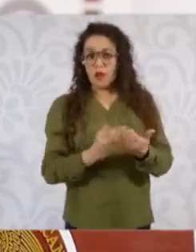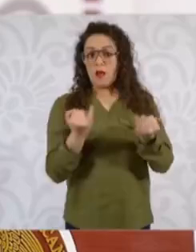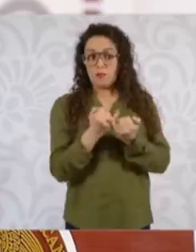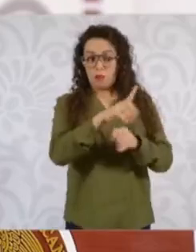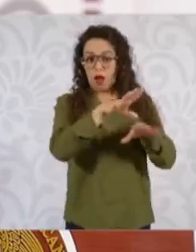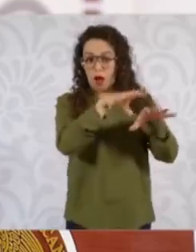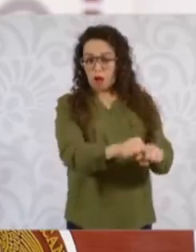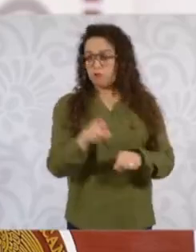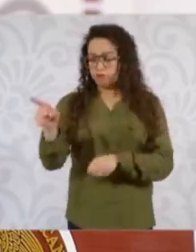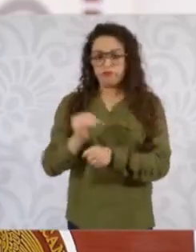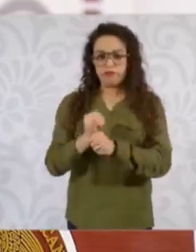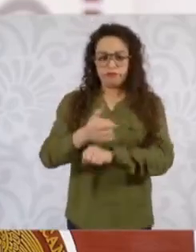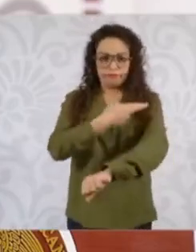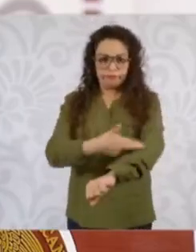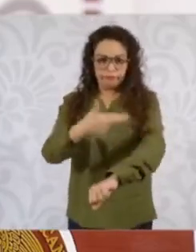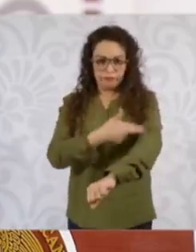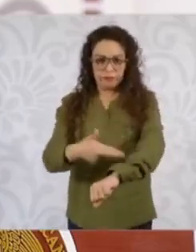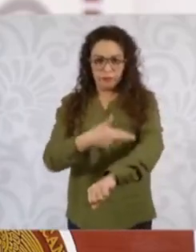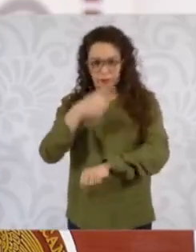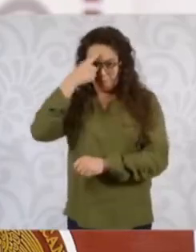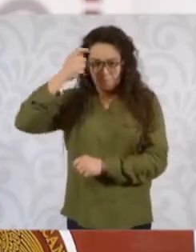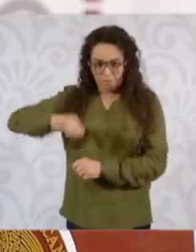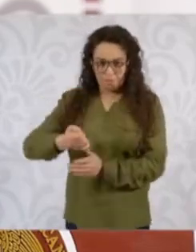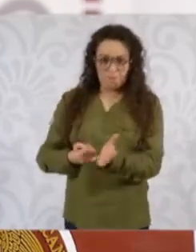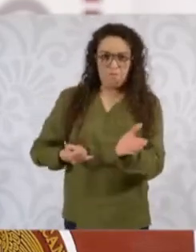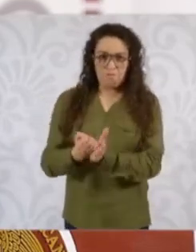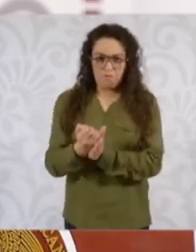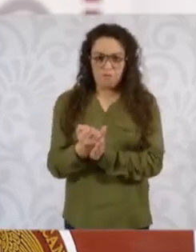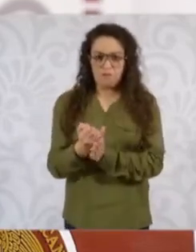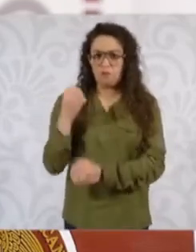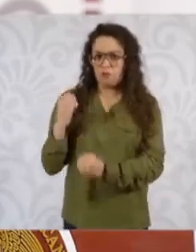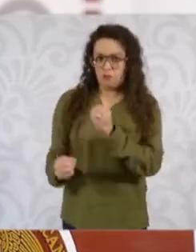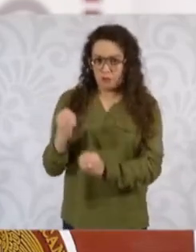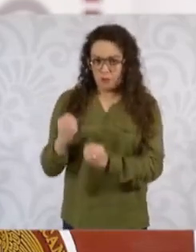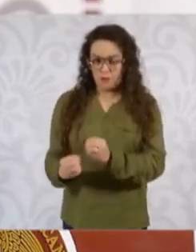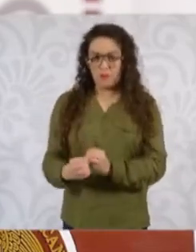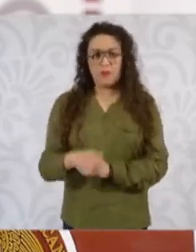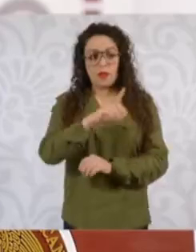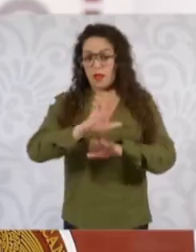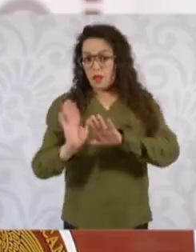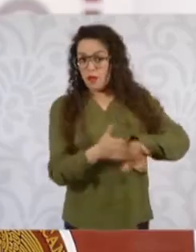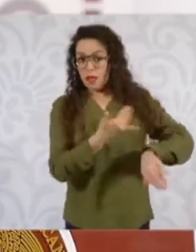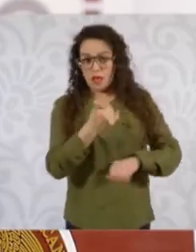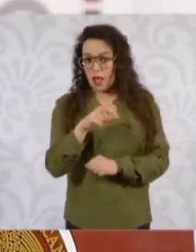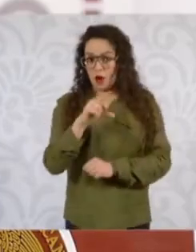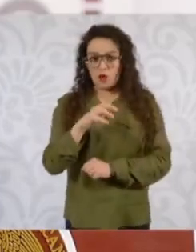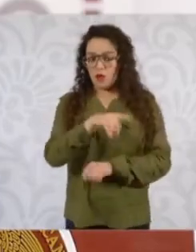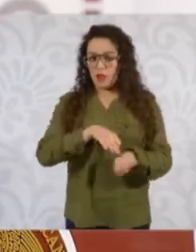y después que dejó de ser servidor público, los conseguía,